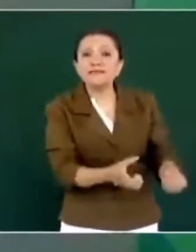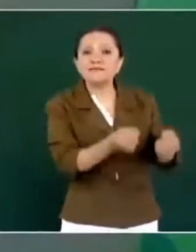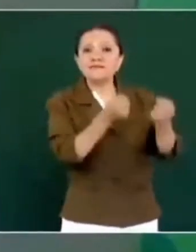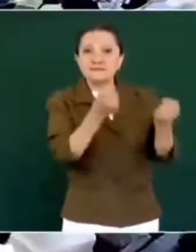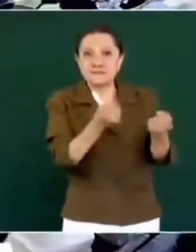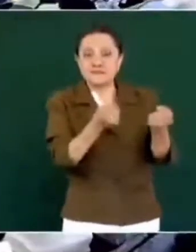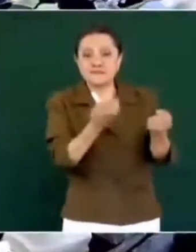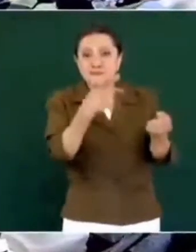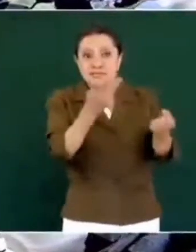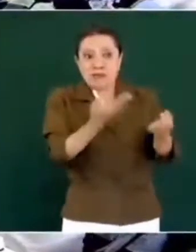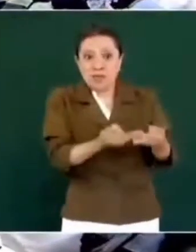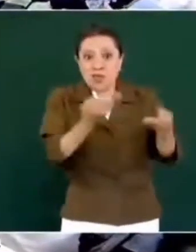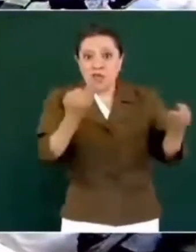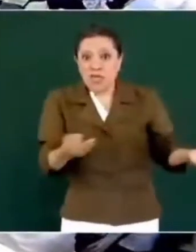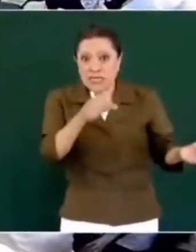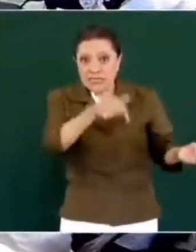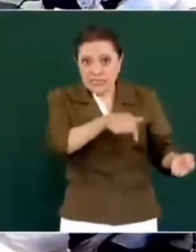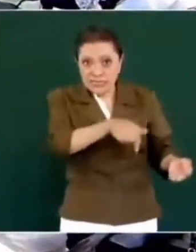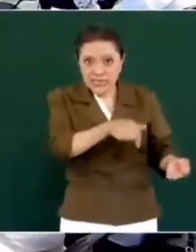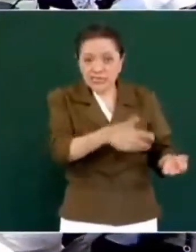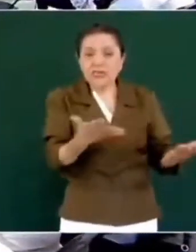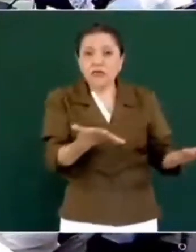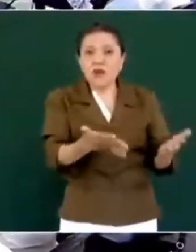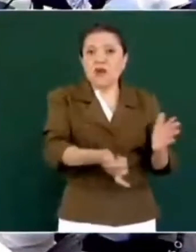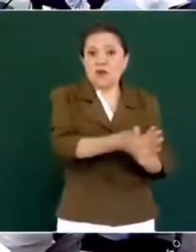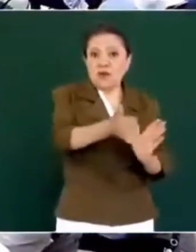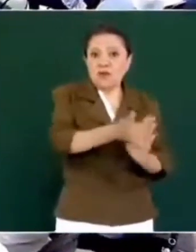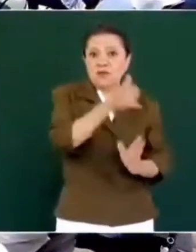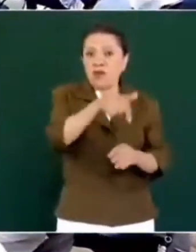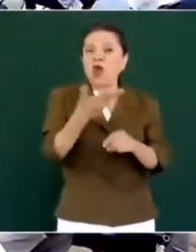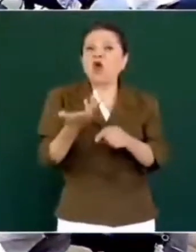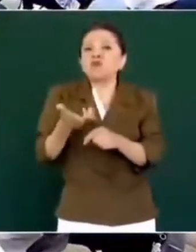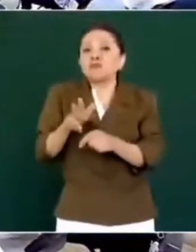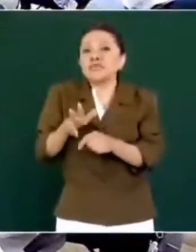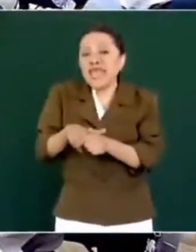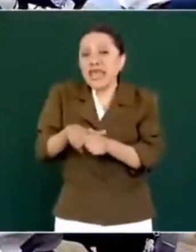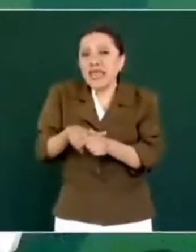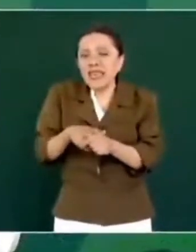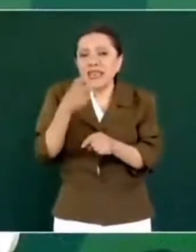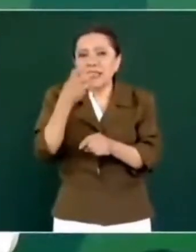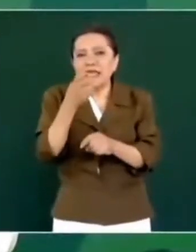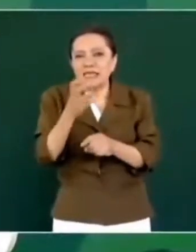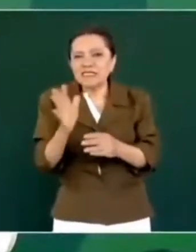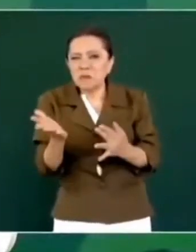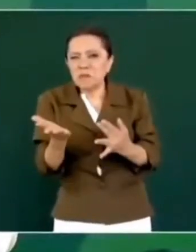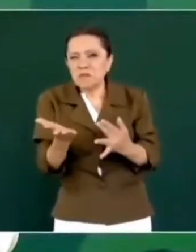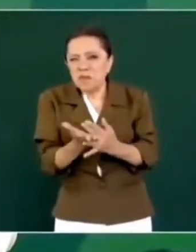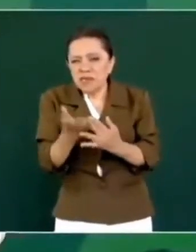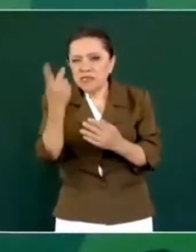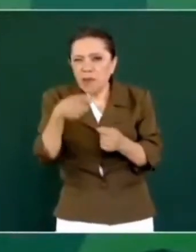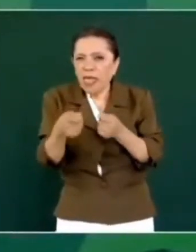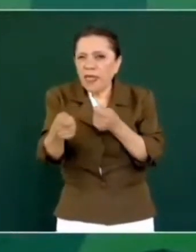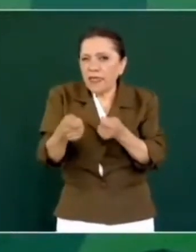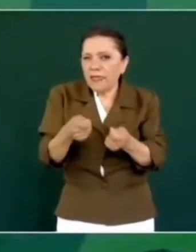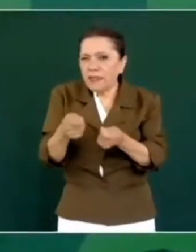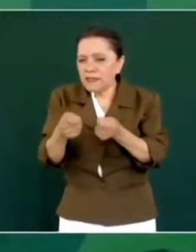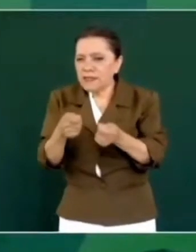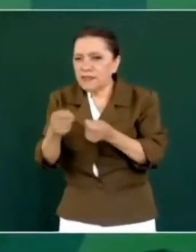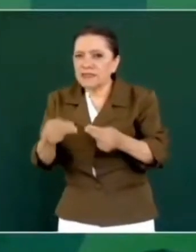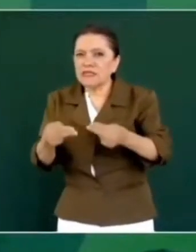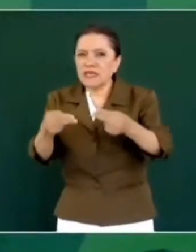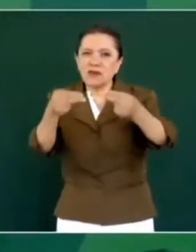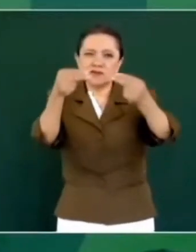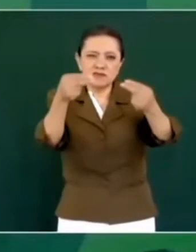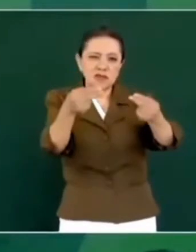queda terreno para hacer este hospital. Hospital. Fue parte de una negociación que se hizo con